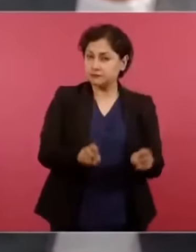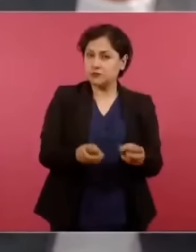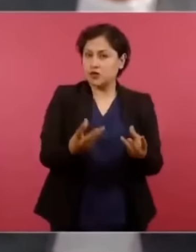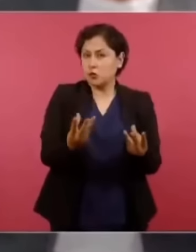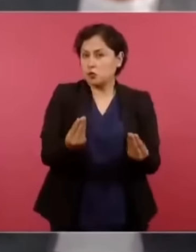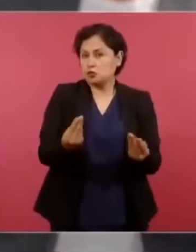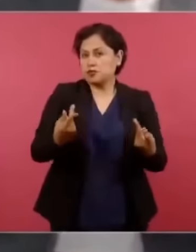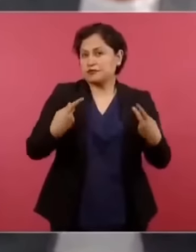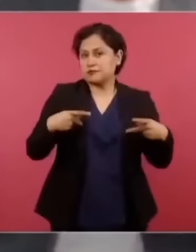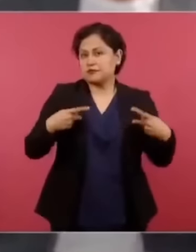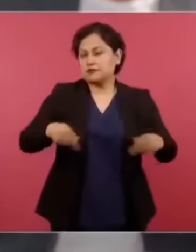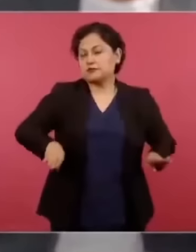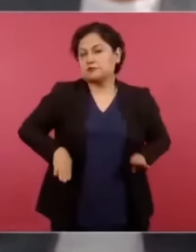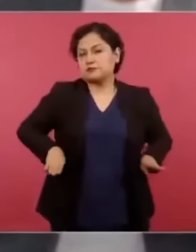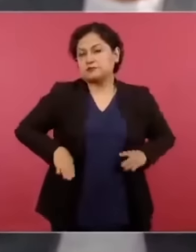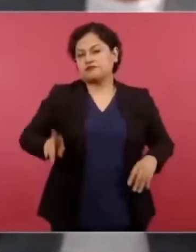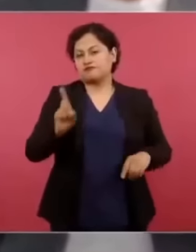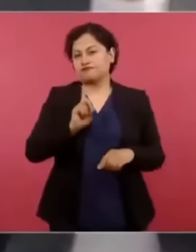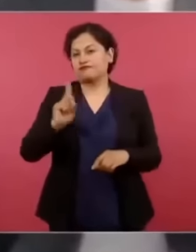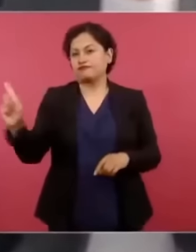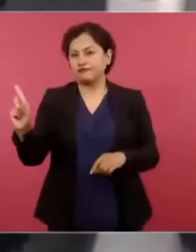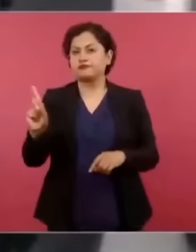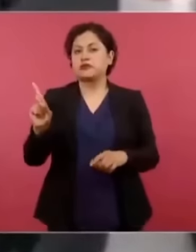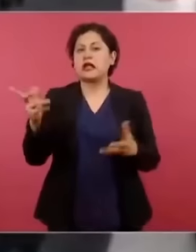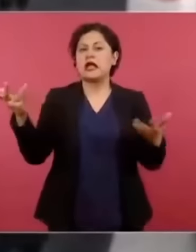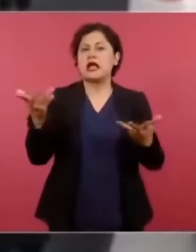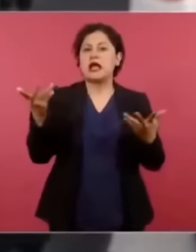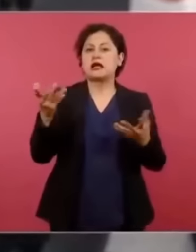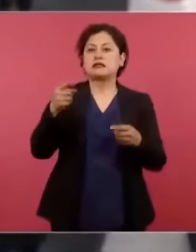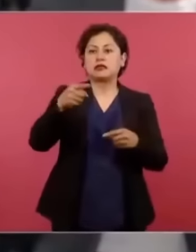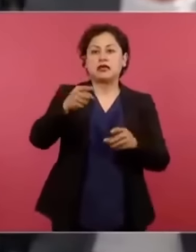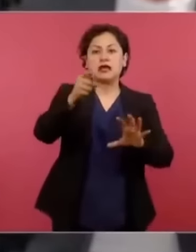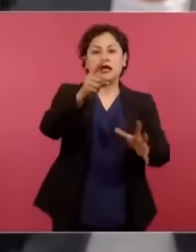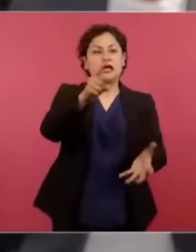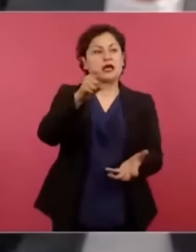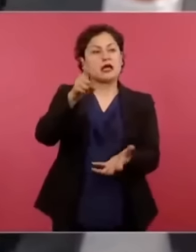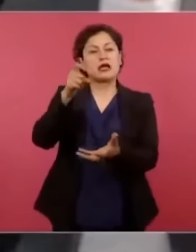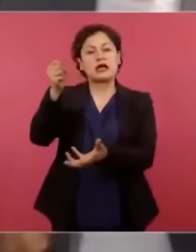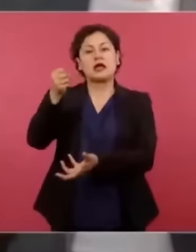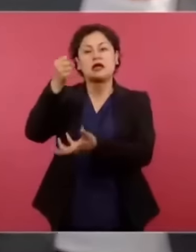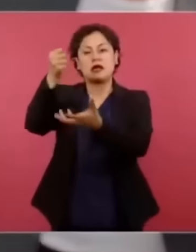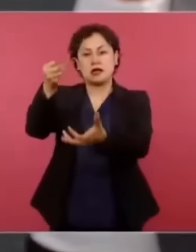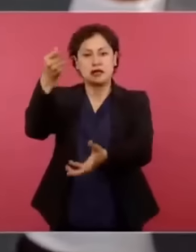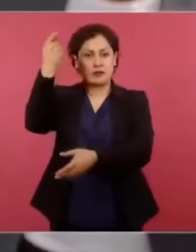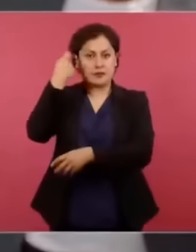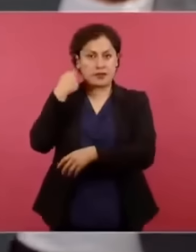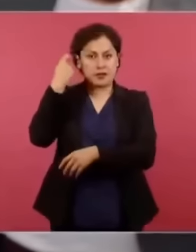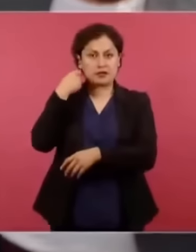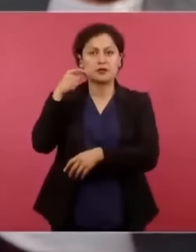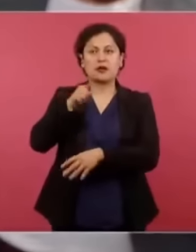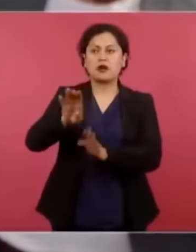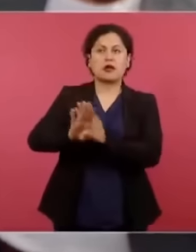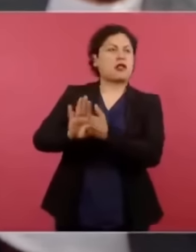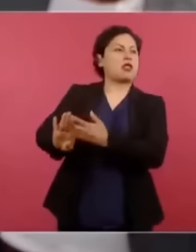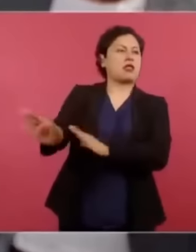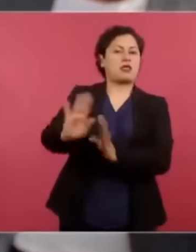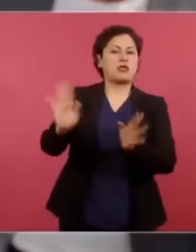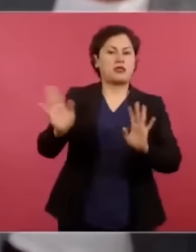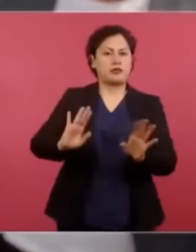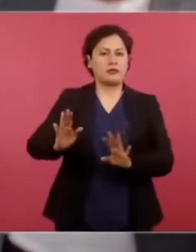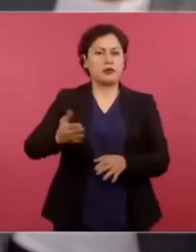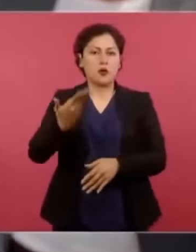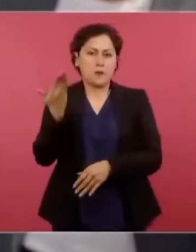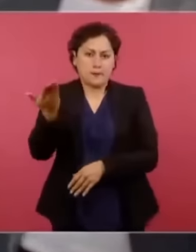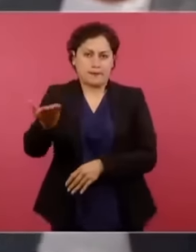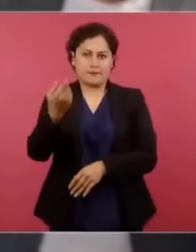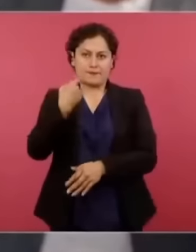para atacar, para ampararse contra el fondo de pensiones. Es decir, por un lado la defensa de más de 100